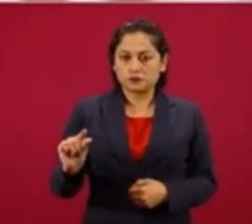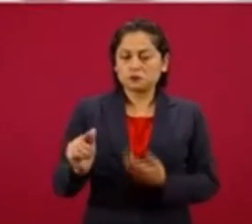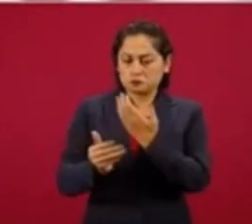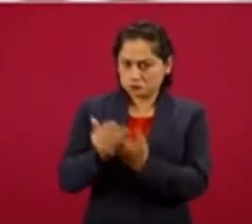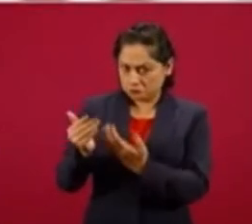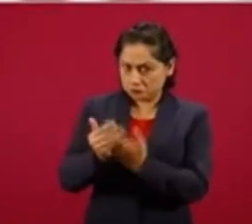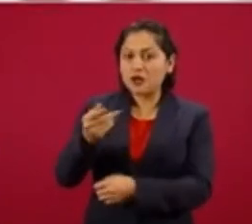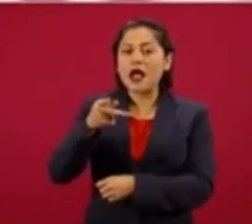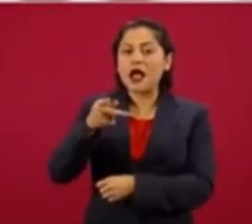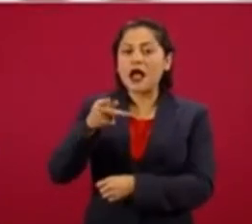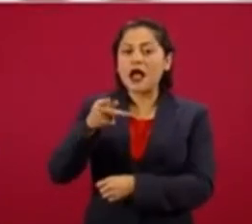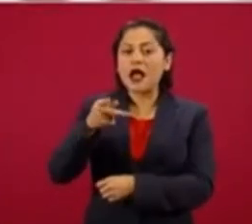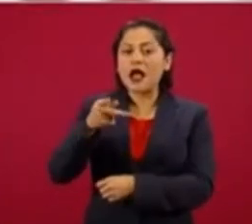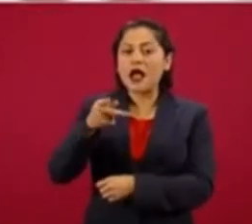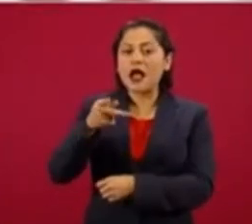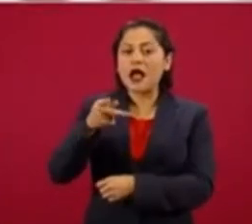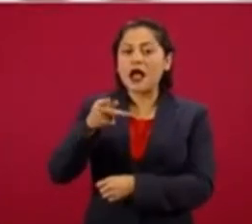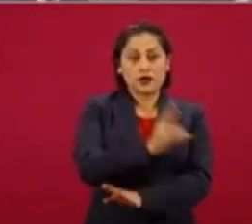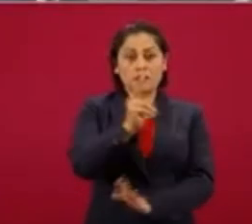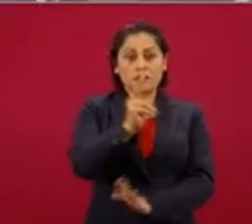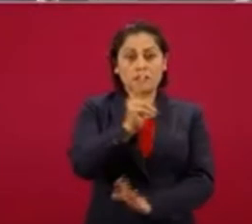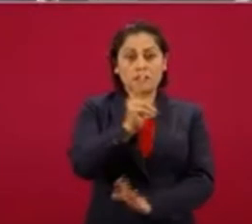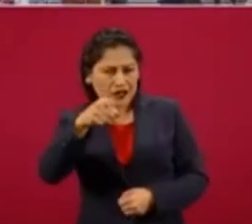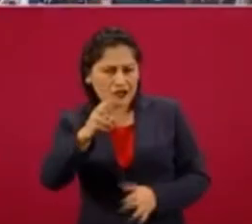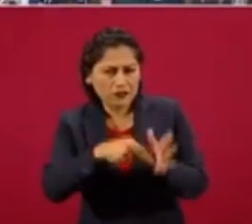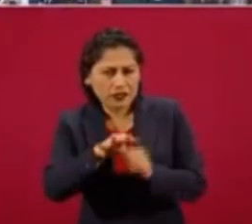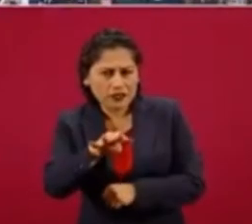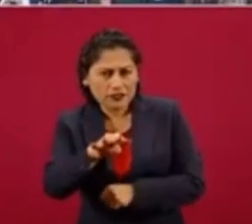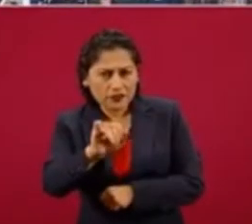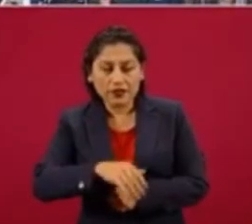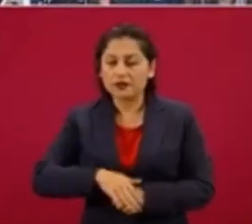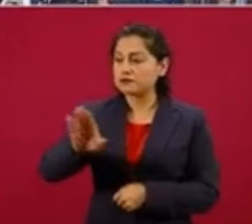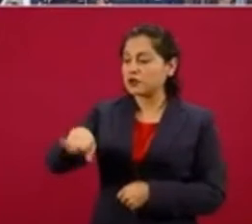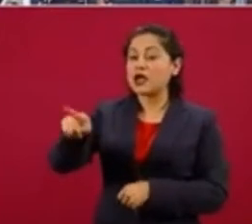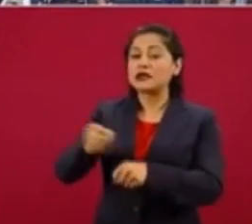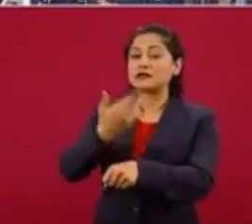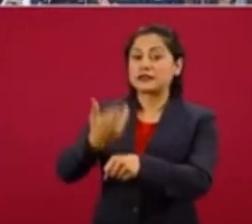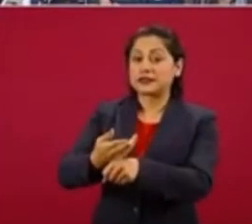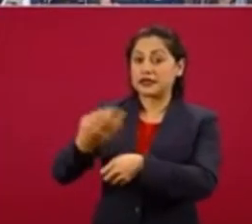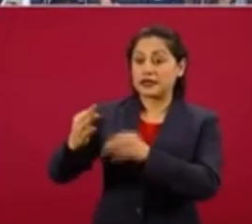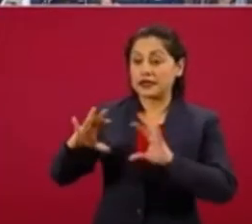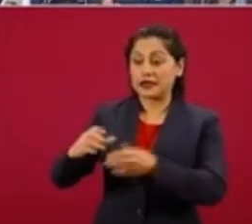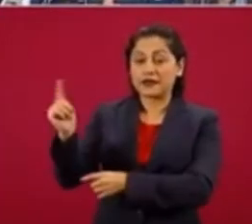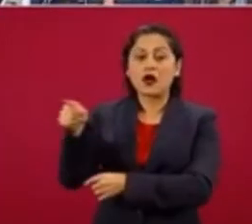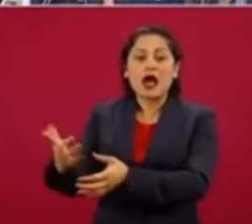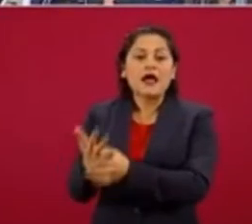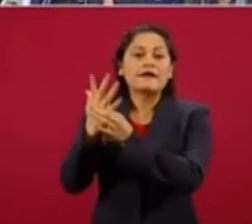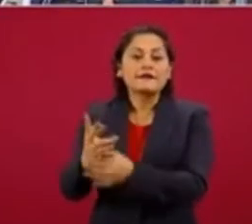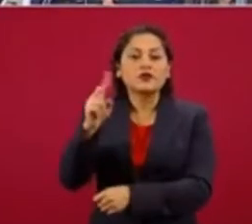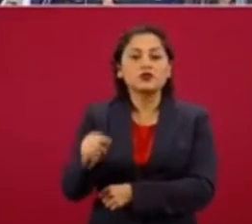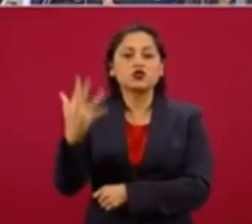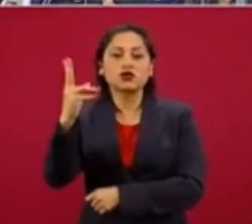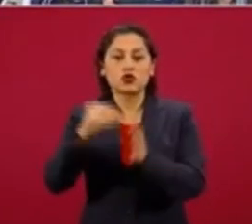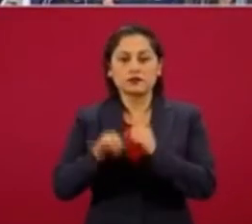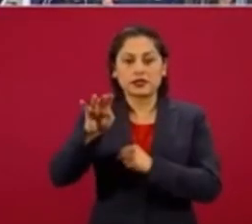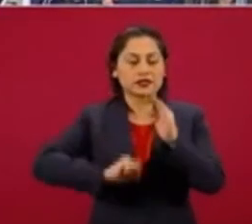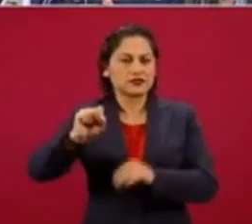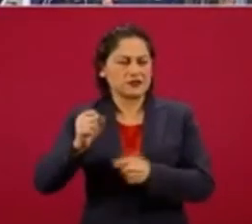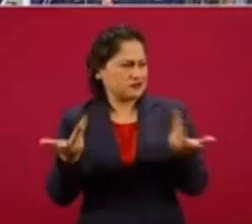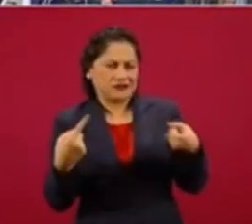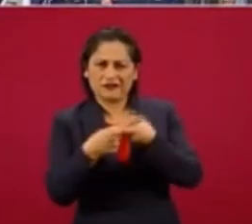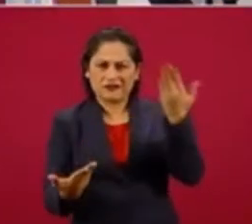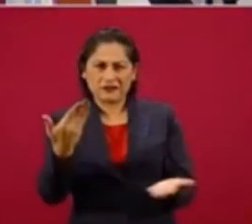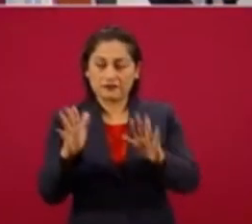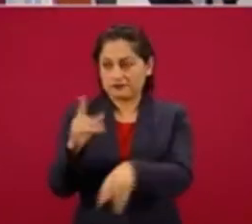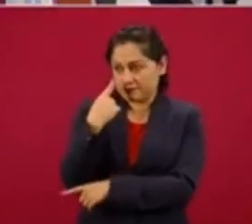Pero hubieron menos homicidios en el 19 que en el 18. ¿Has que trae el objetivo del sistema de sanitario en 2019? Sí. ¿Y entonces qué da la diferencia ahí?